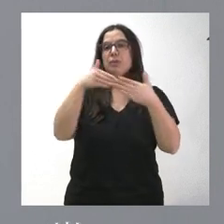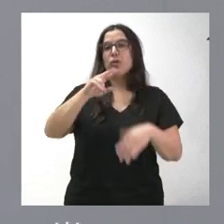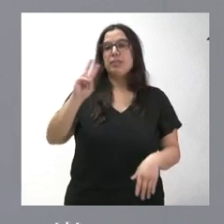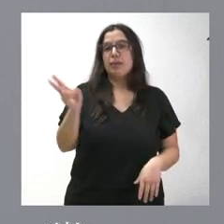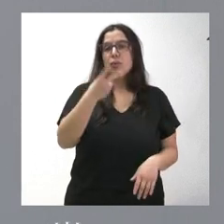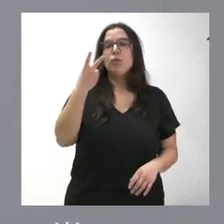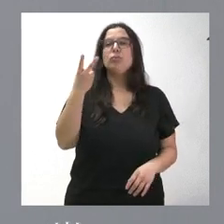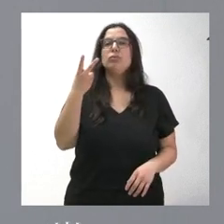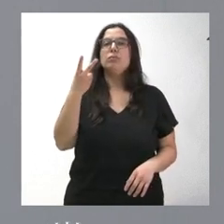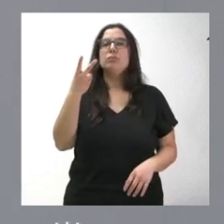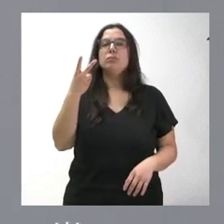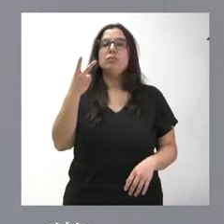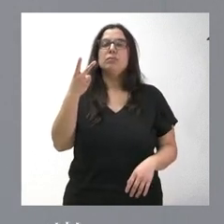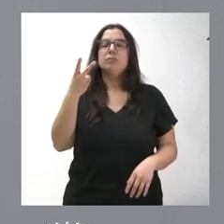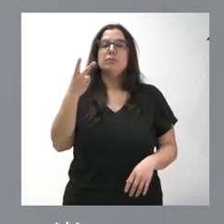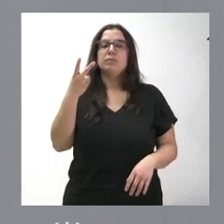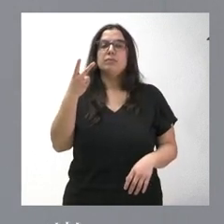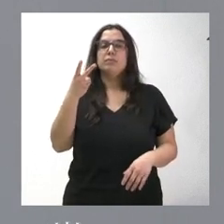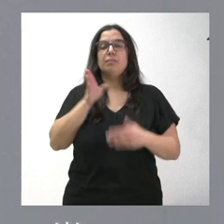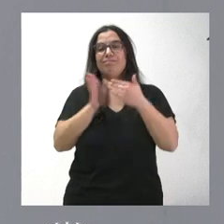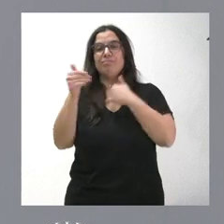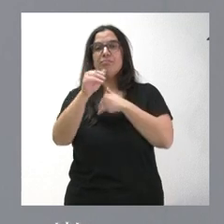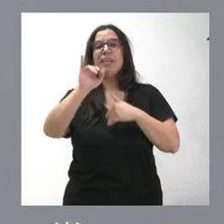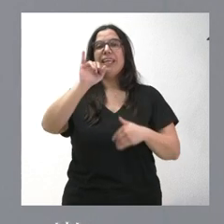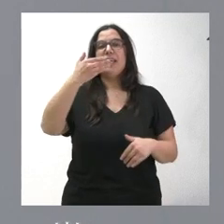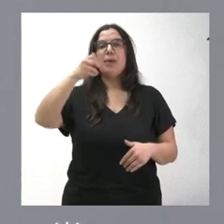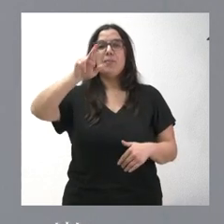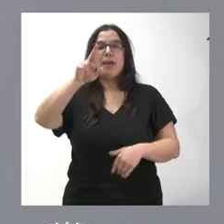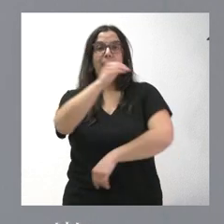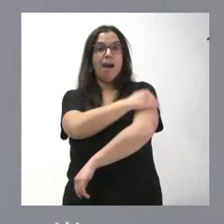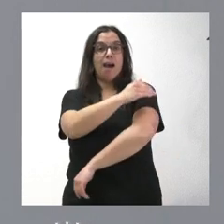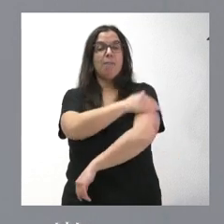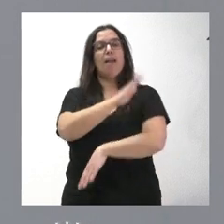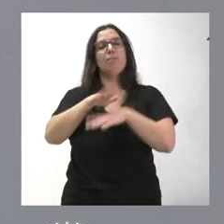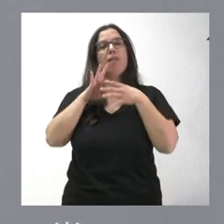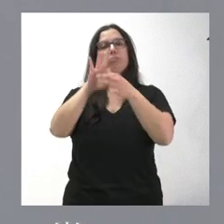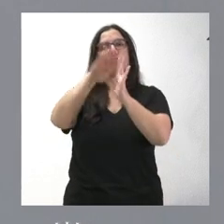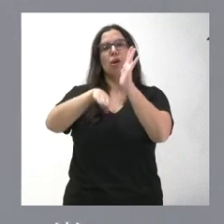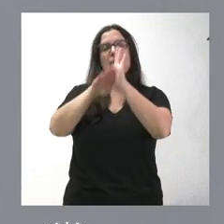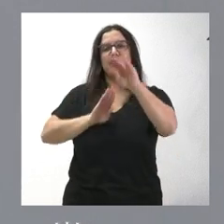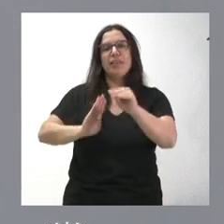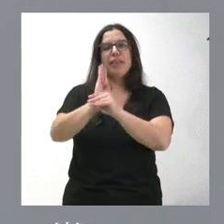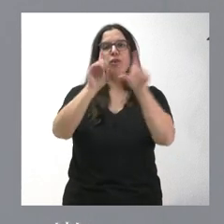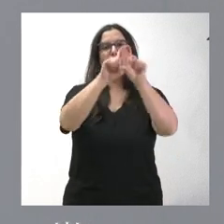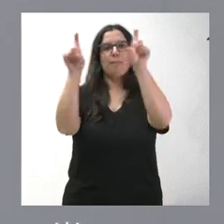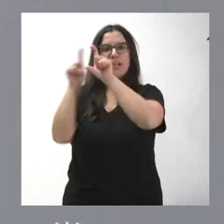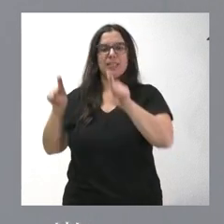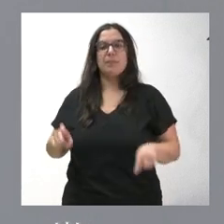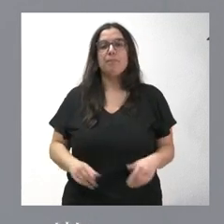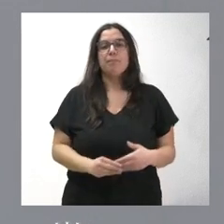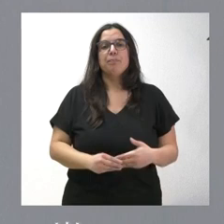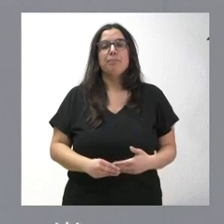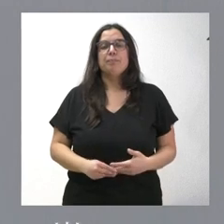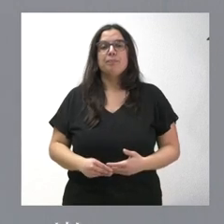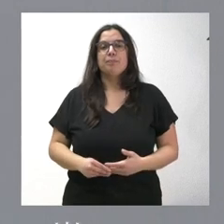euros a través de Iberaval para todo lo que tiene que ver el programa de financiación de empresas. Vivimos un momento